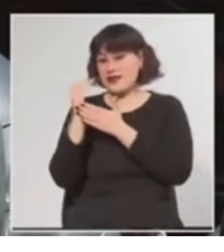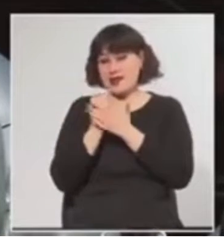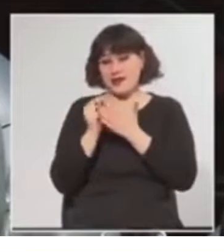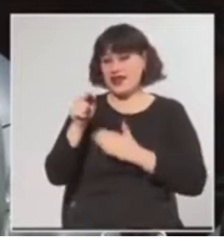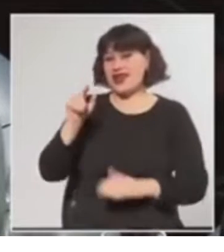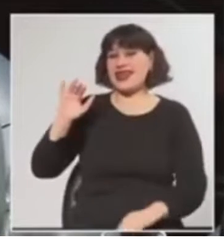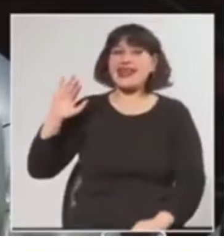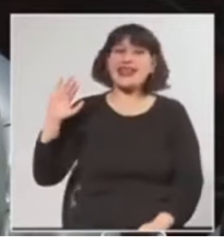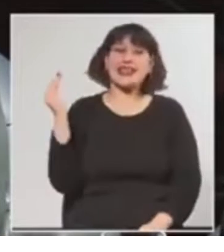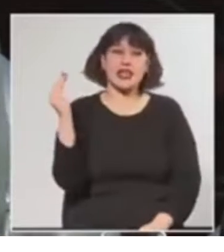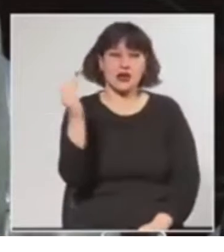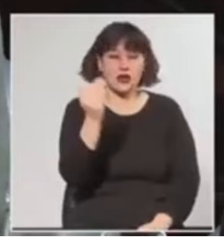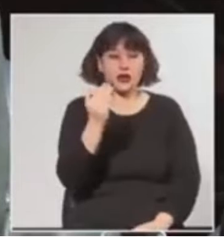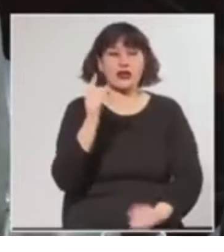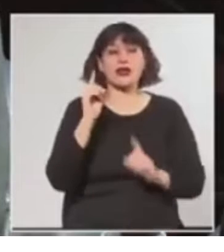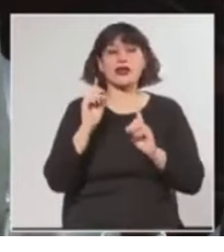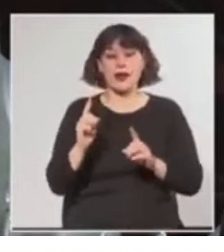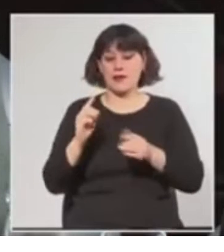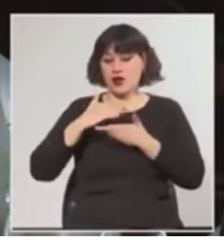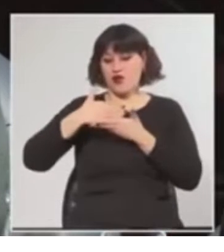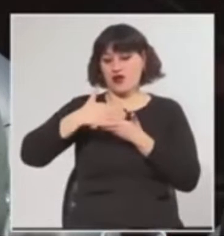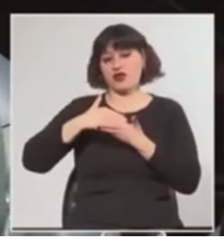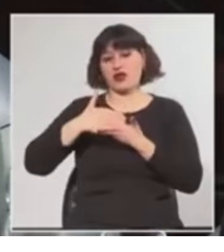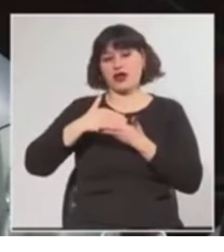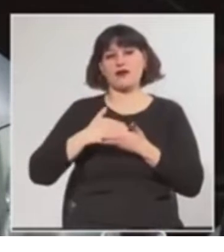y también los de frontera.